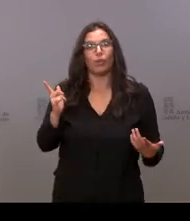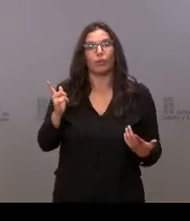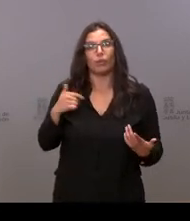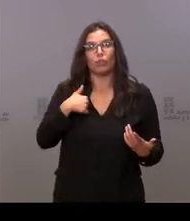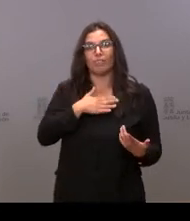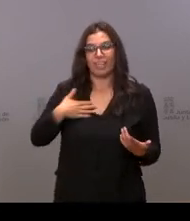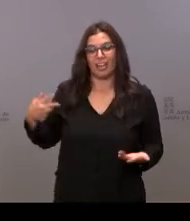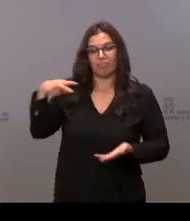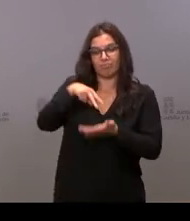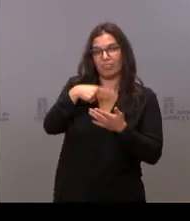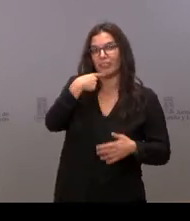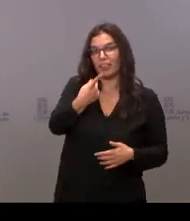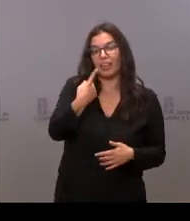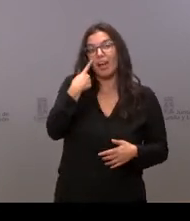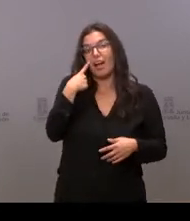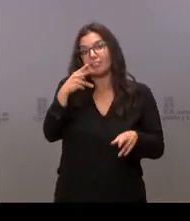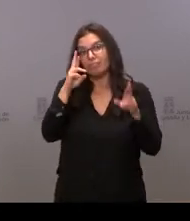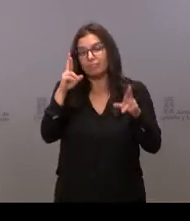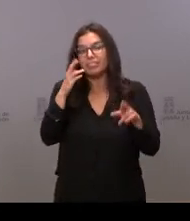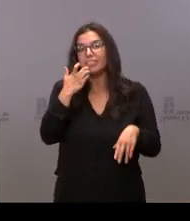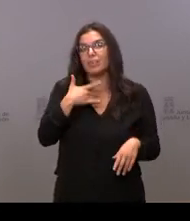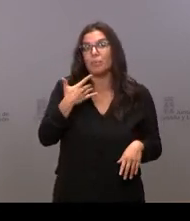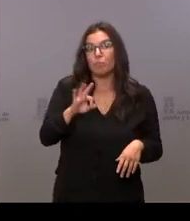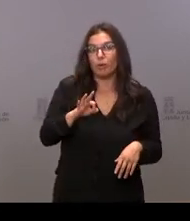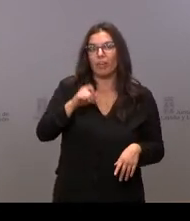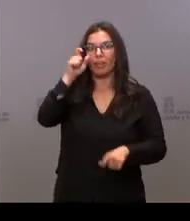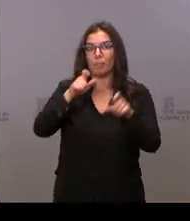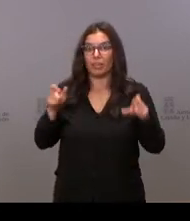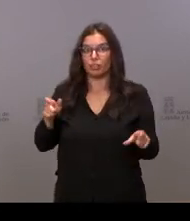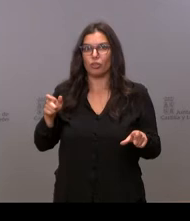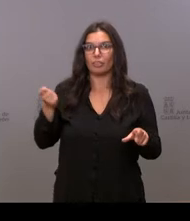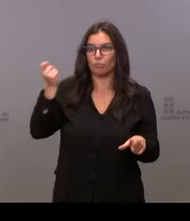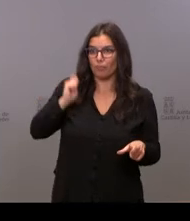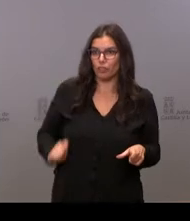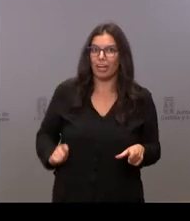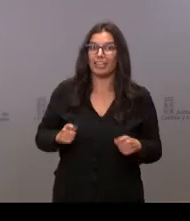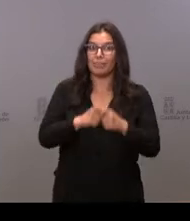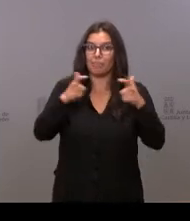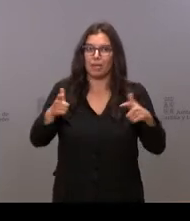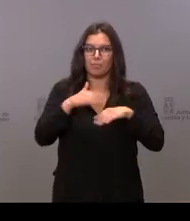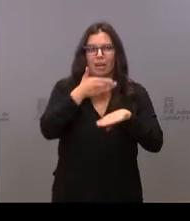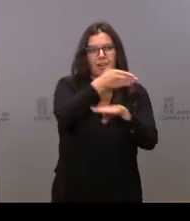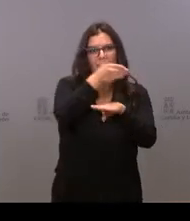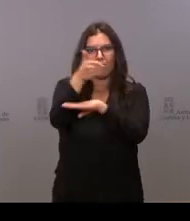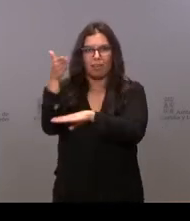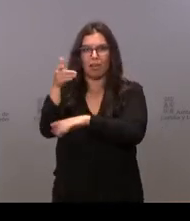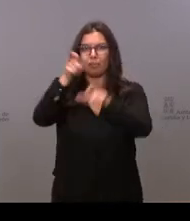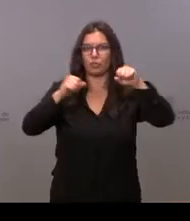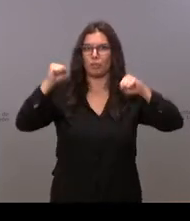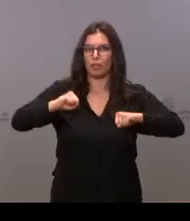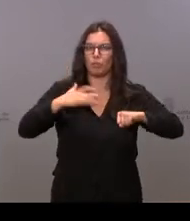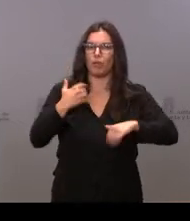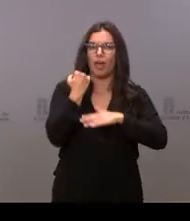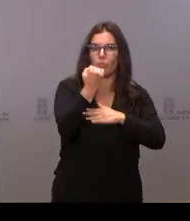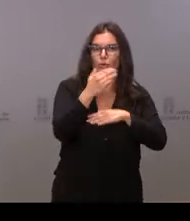así, a ver si se podía mandar personas para las personas mayores se encuentren con apoyo para